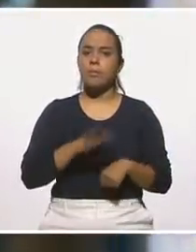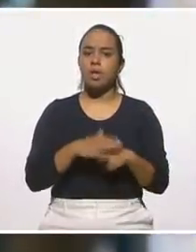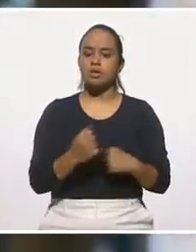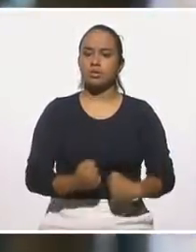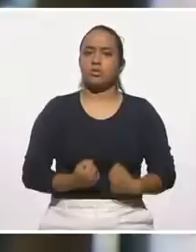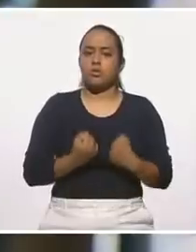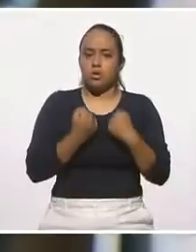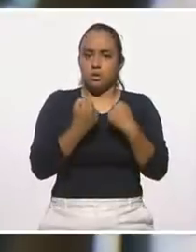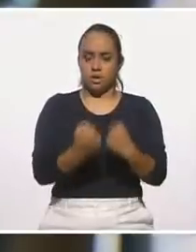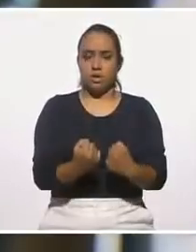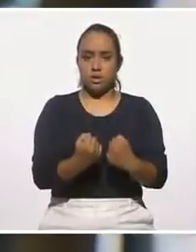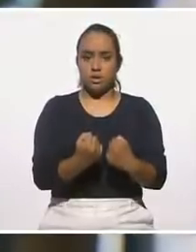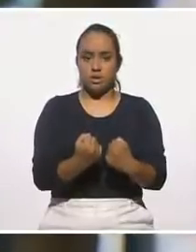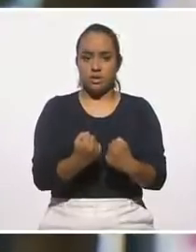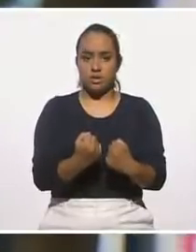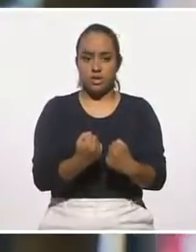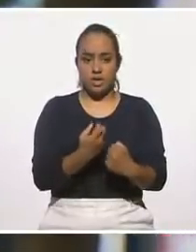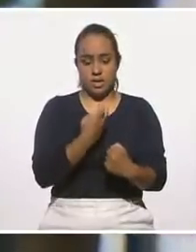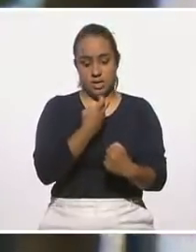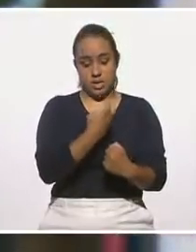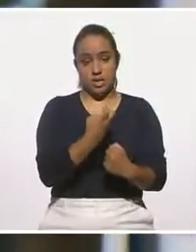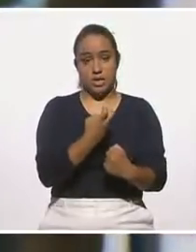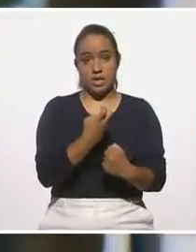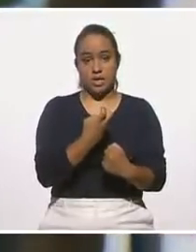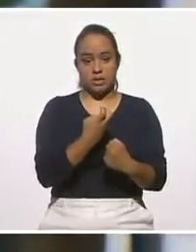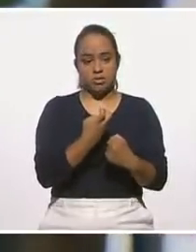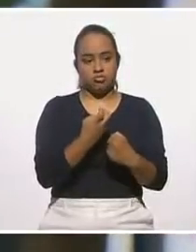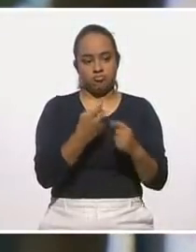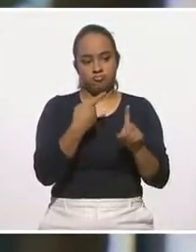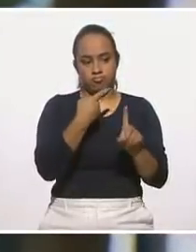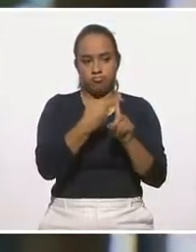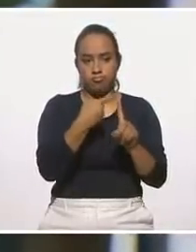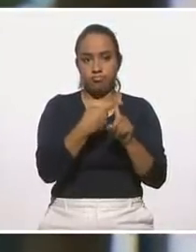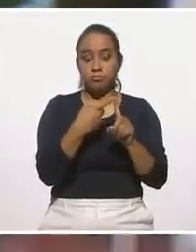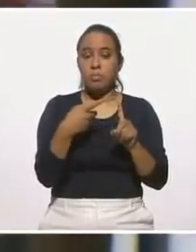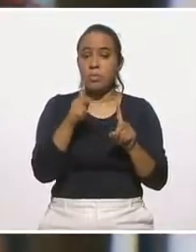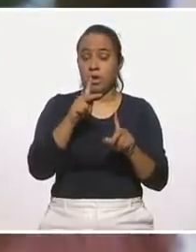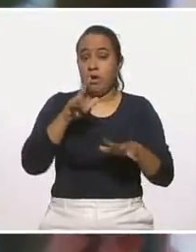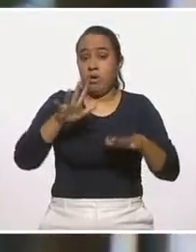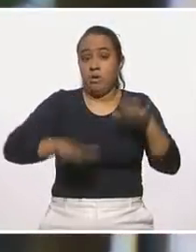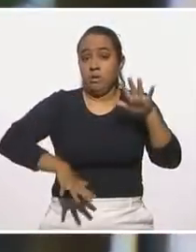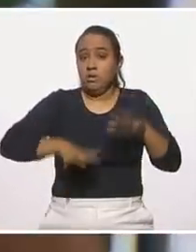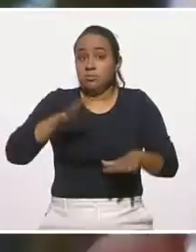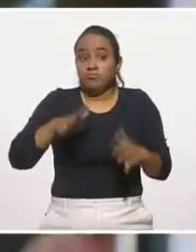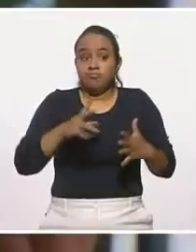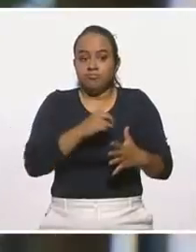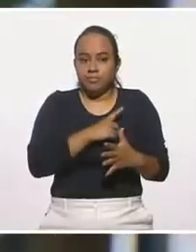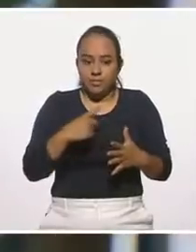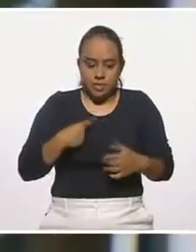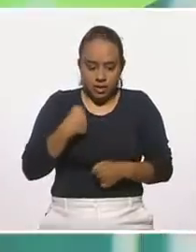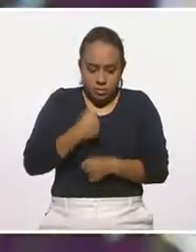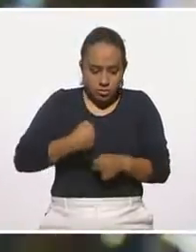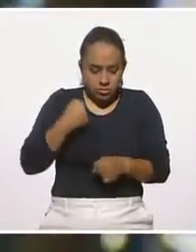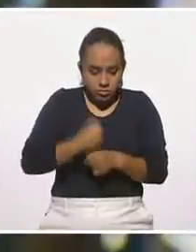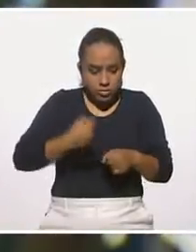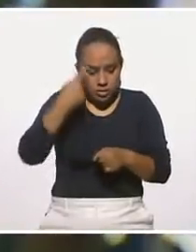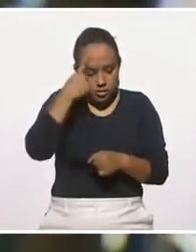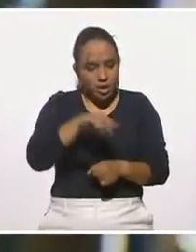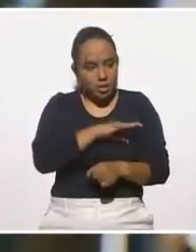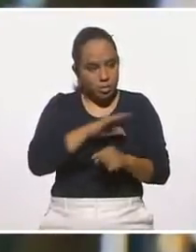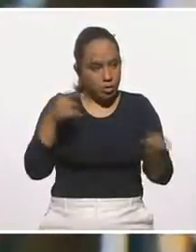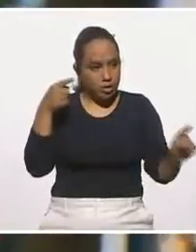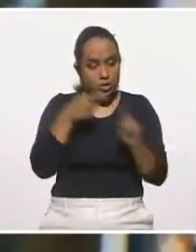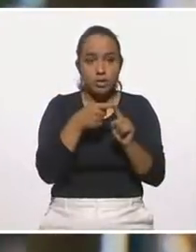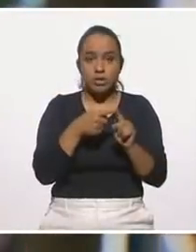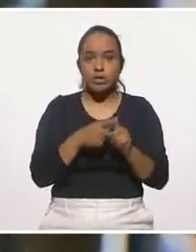pues es un factor positivo, pero muchas veces hay que trabajar para llegar a ellas, hay que irlas